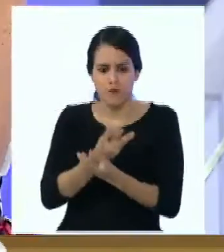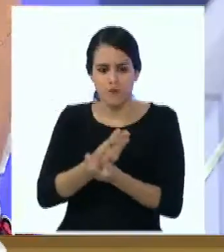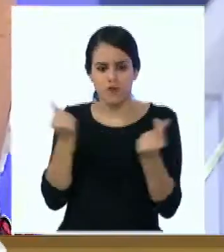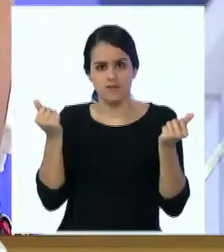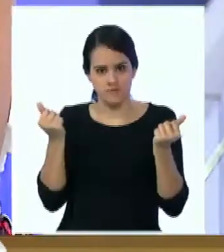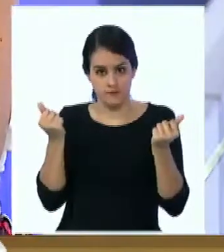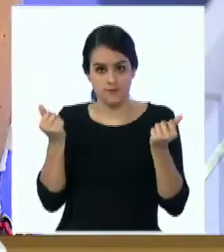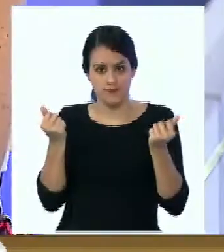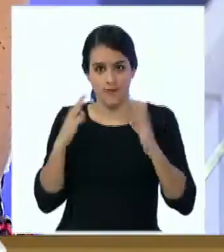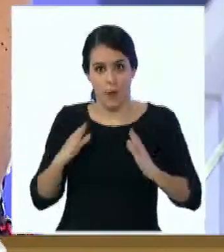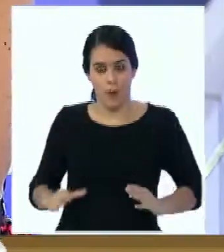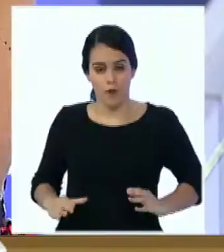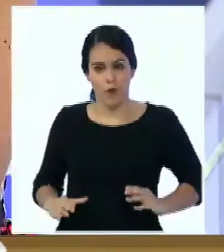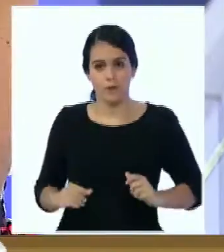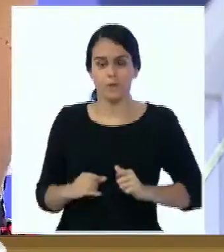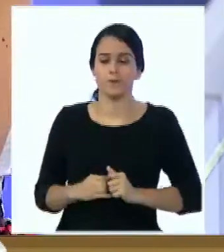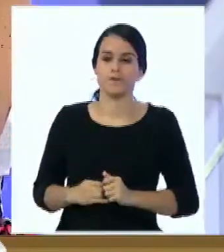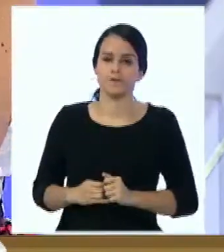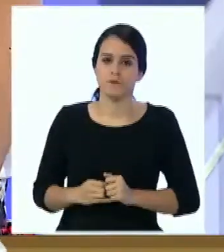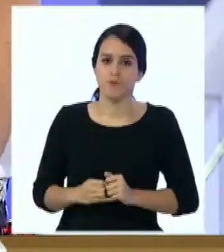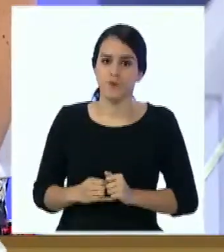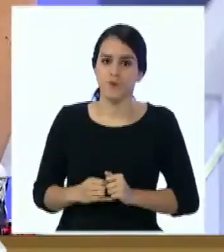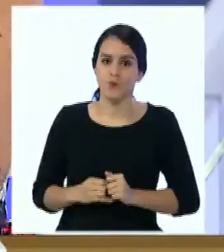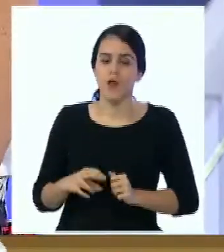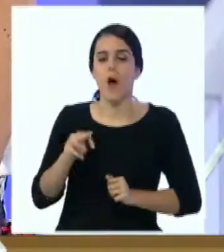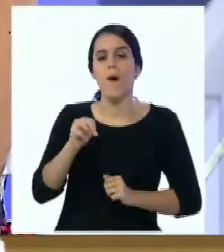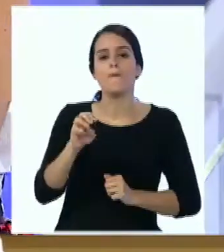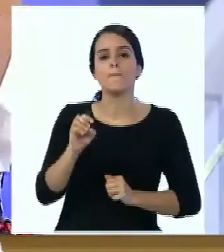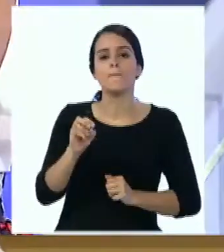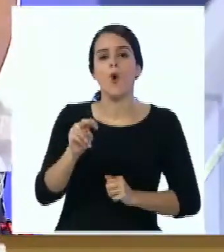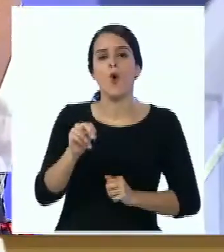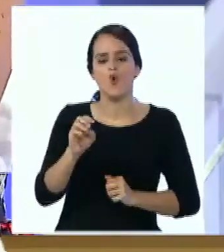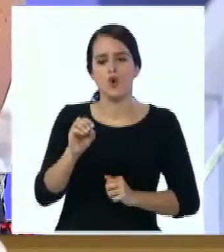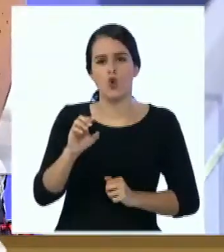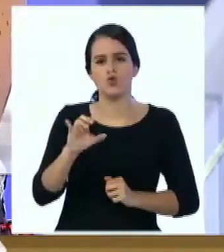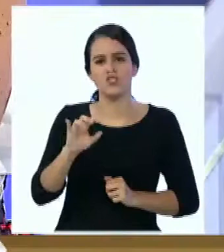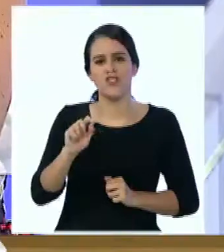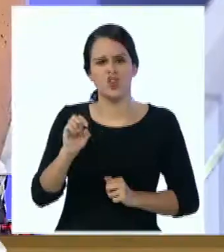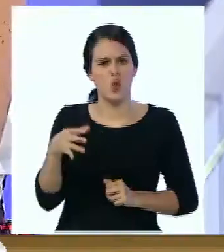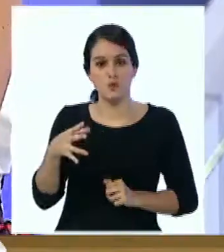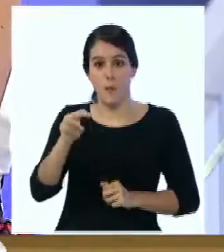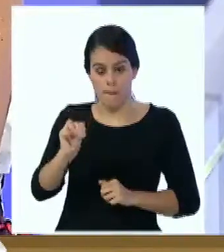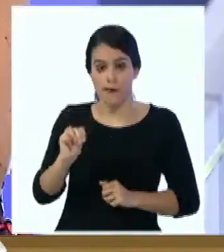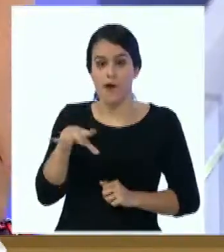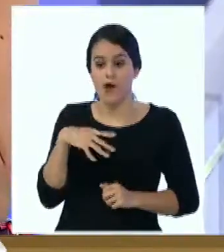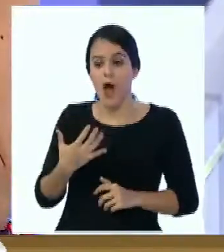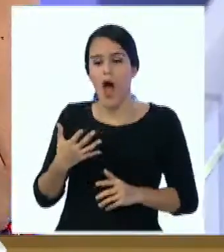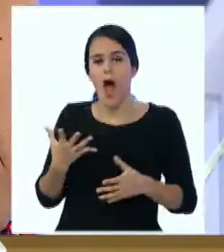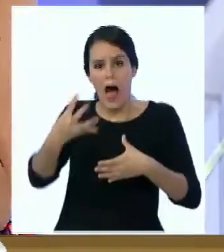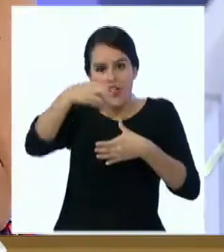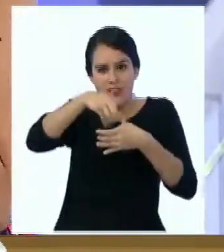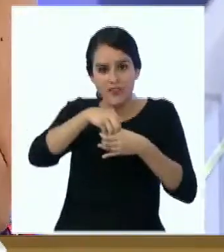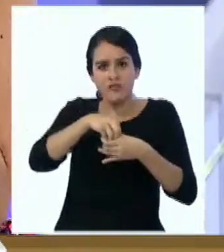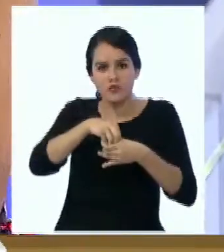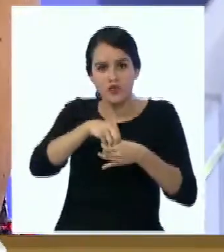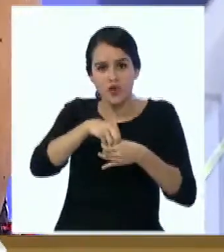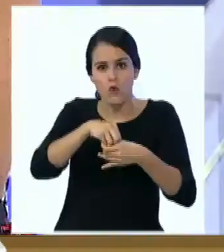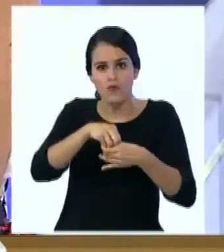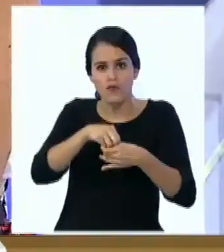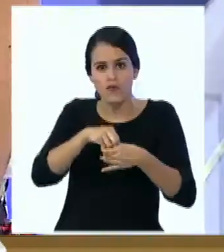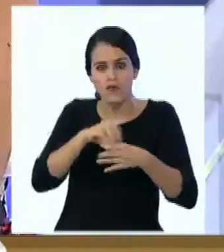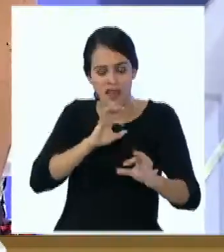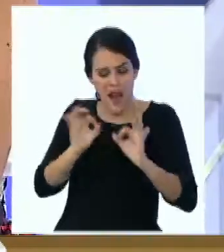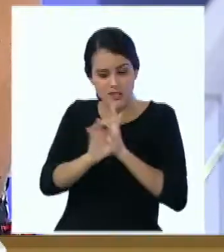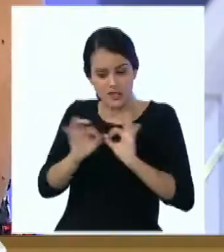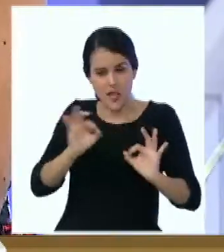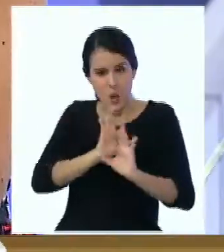del cuerpo Los monocitos forman parte de un grupo de las células del sistema inmunológico que se